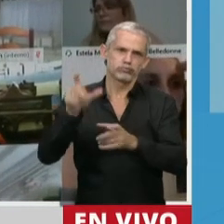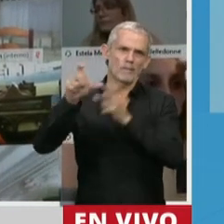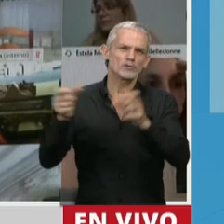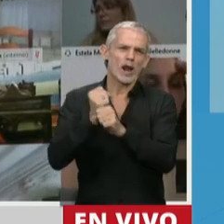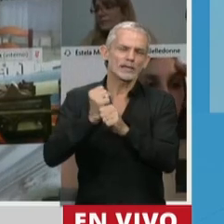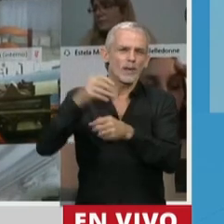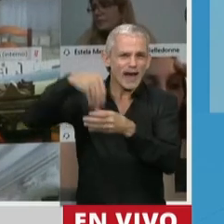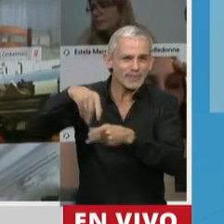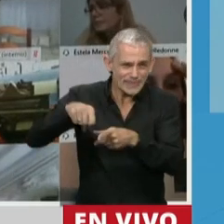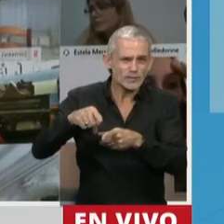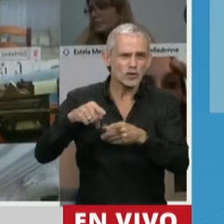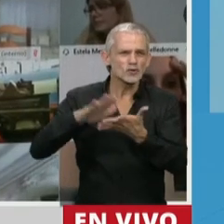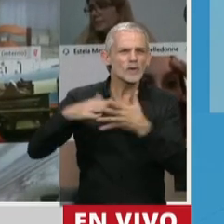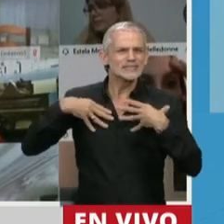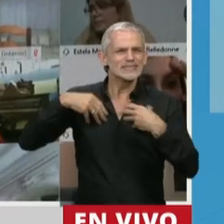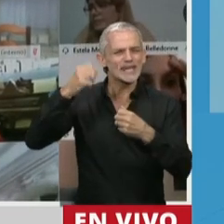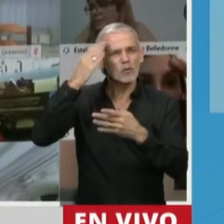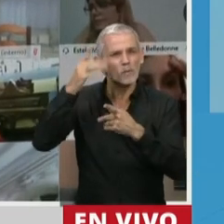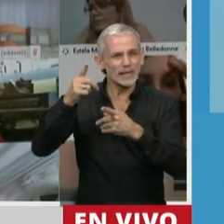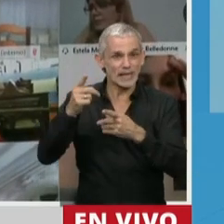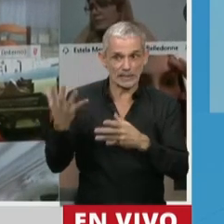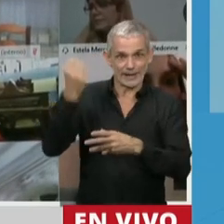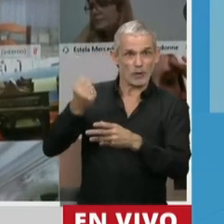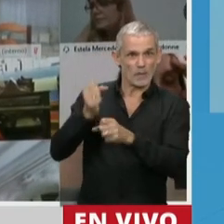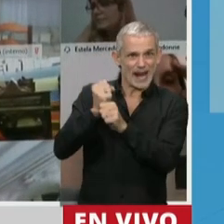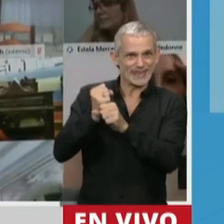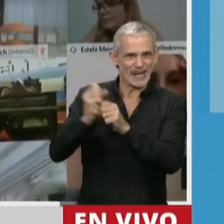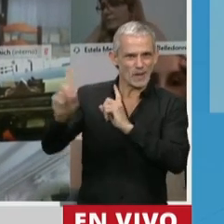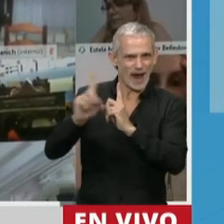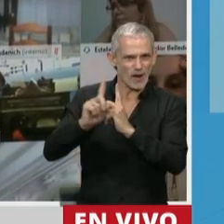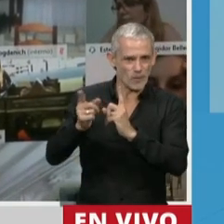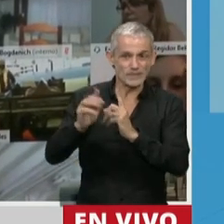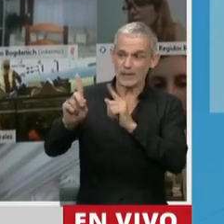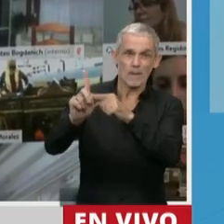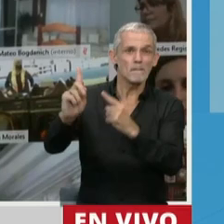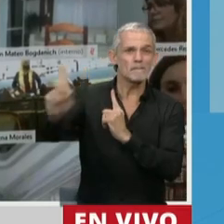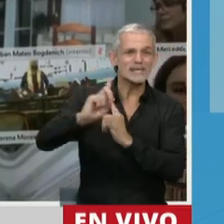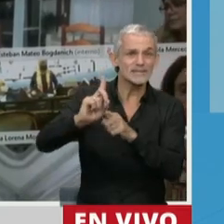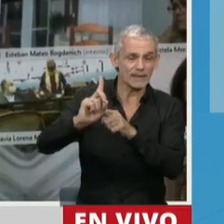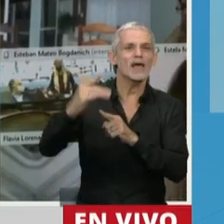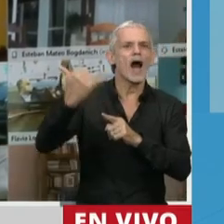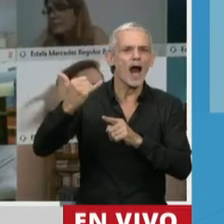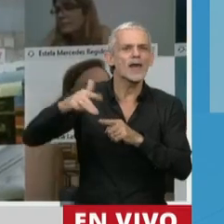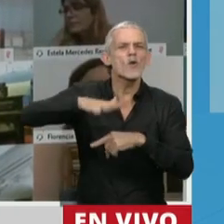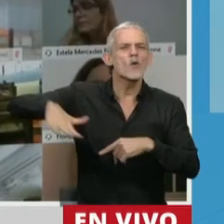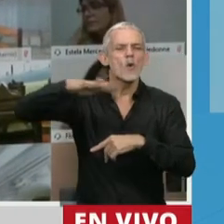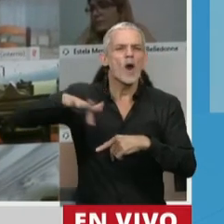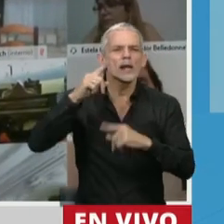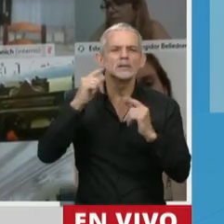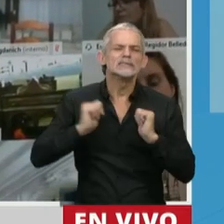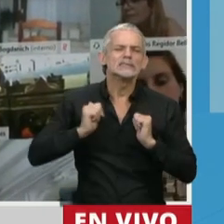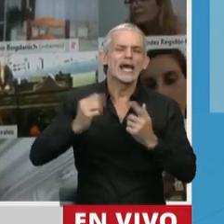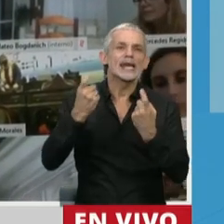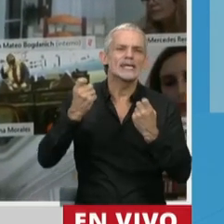poder recuperar la instancia laboral y en relación a los pacientes, la posibilidad de contar con esos espacios de escucha que son